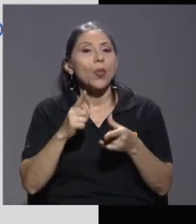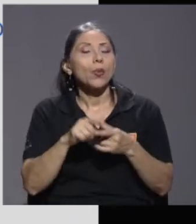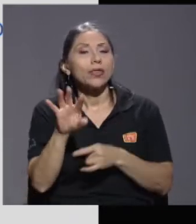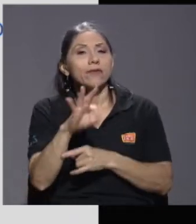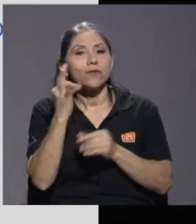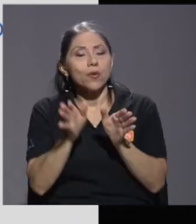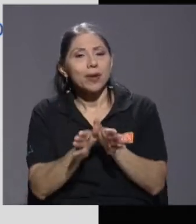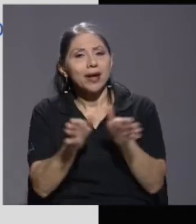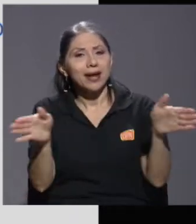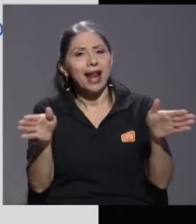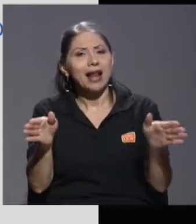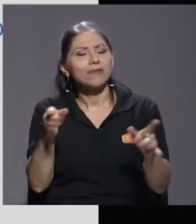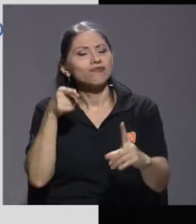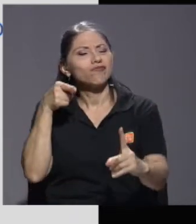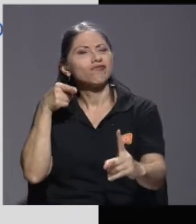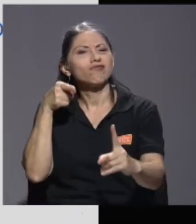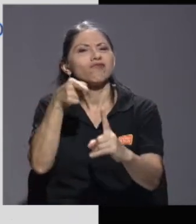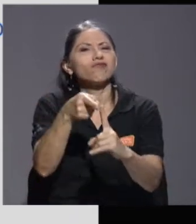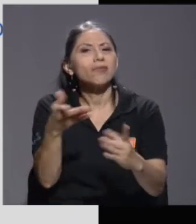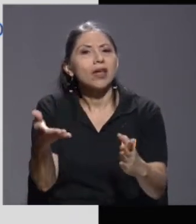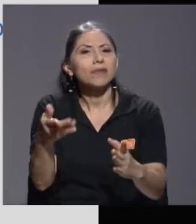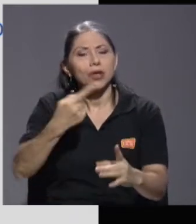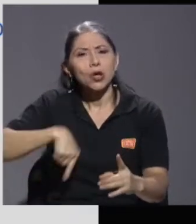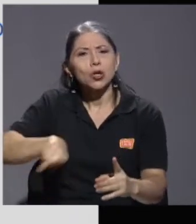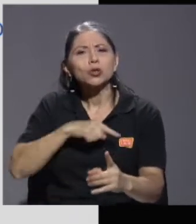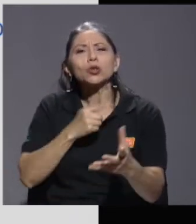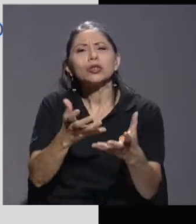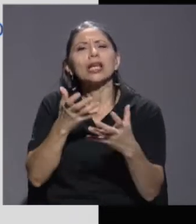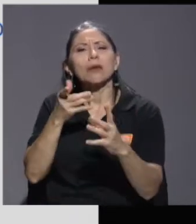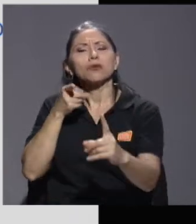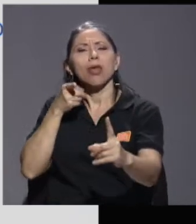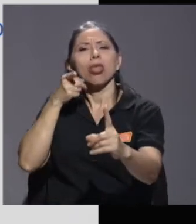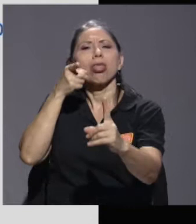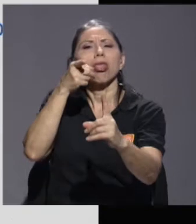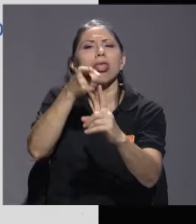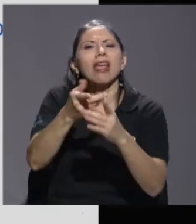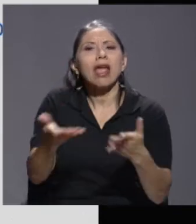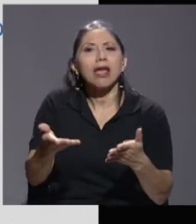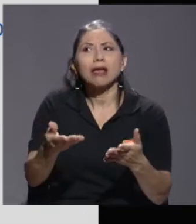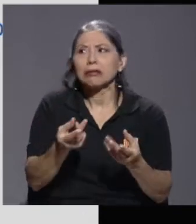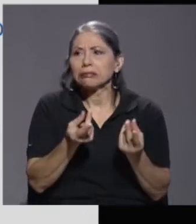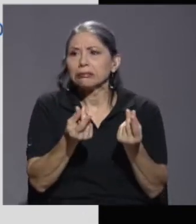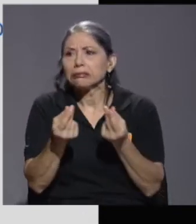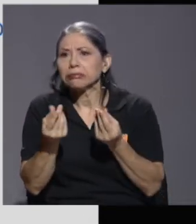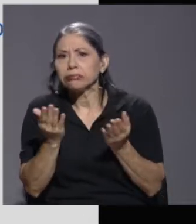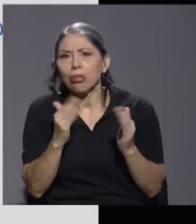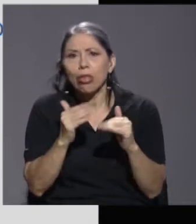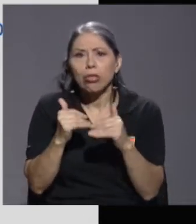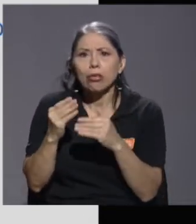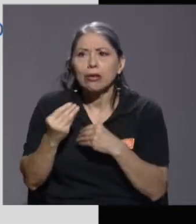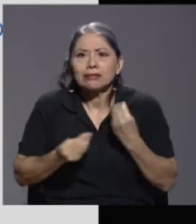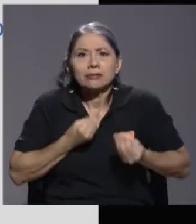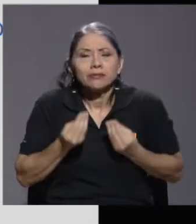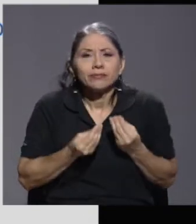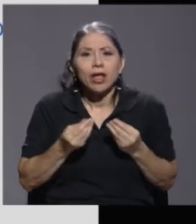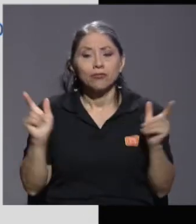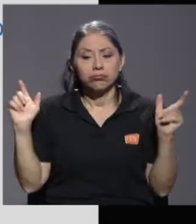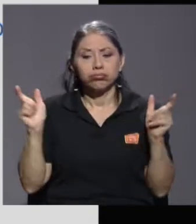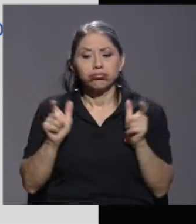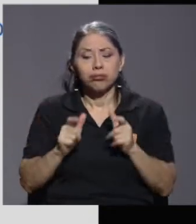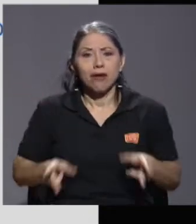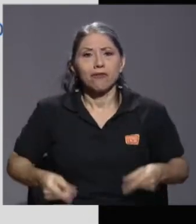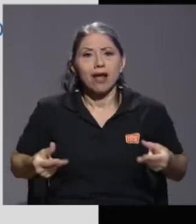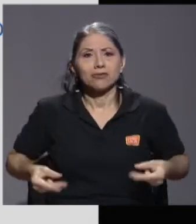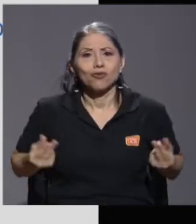poco la idea es qué es lo que estamos buscando. Estamos buscando enfrentar el déficit fiscal, básicamente reducir el gasto y